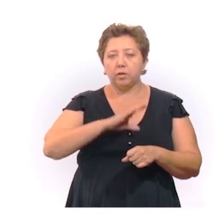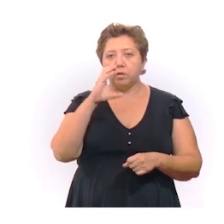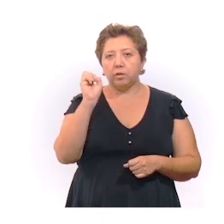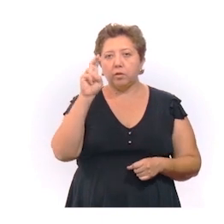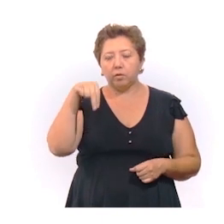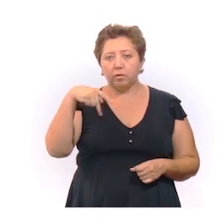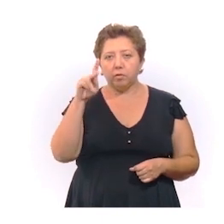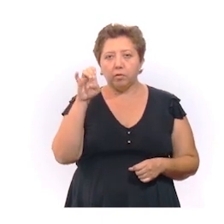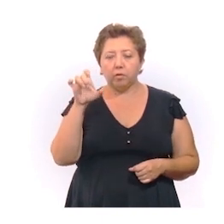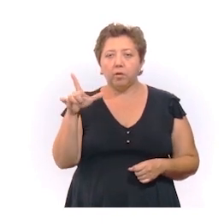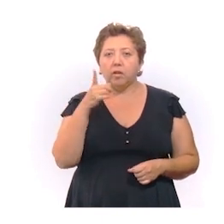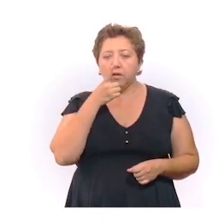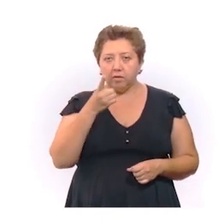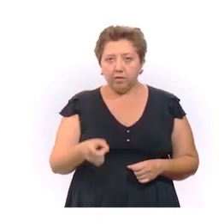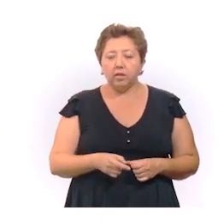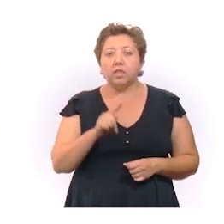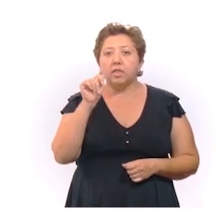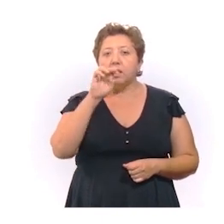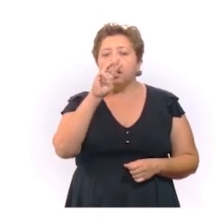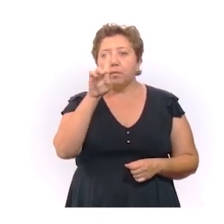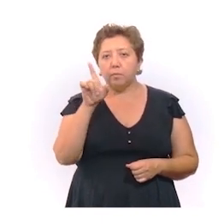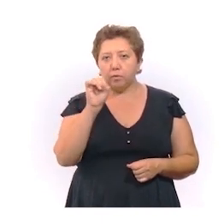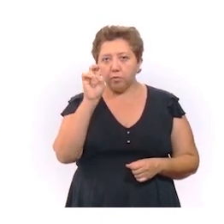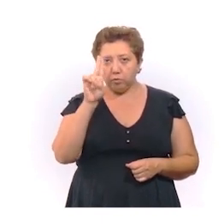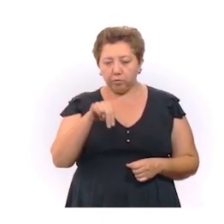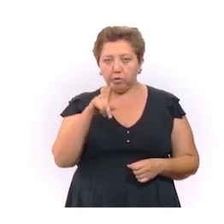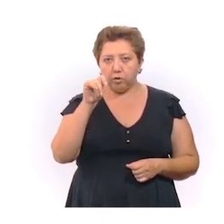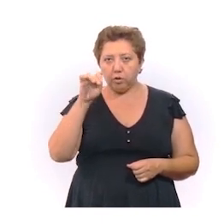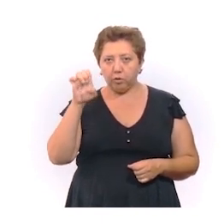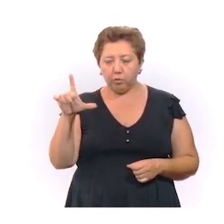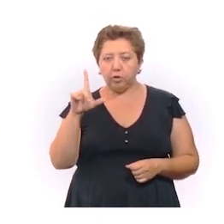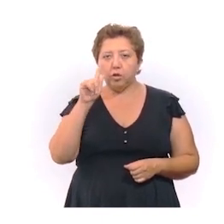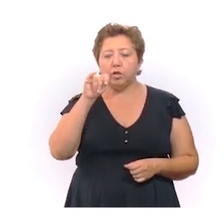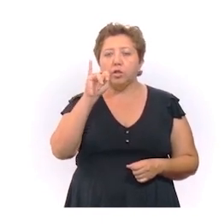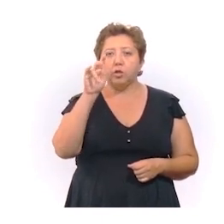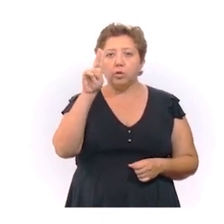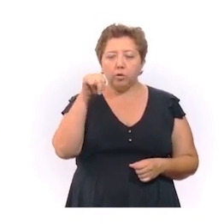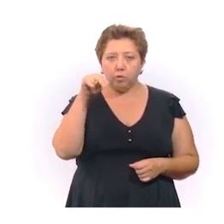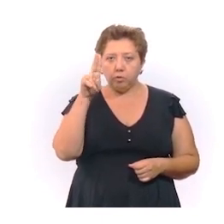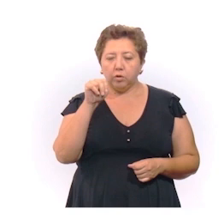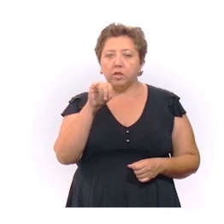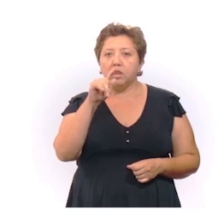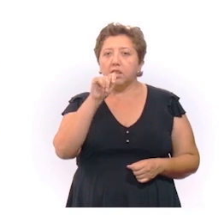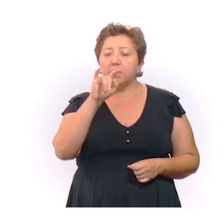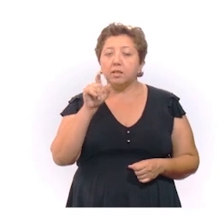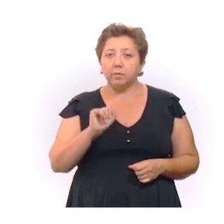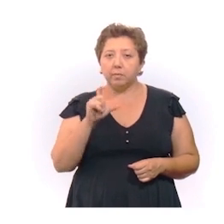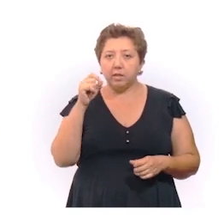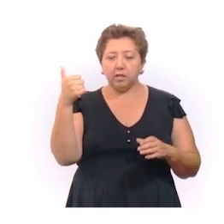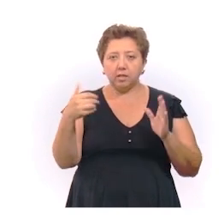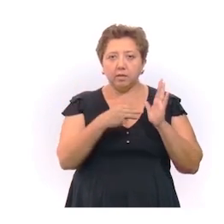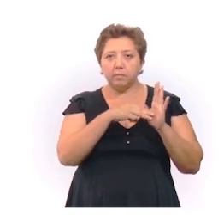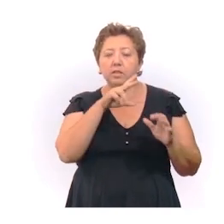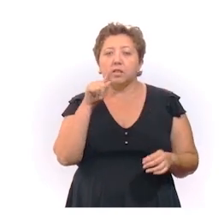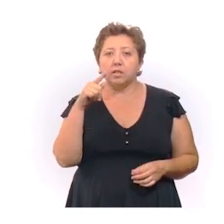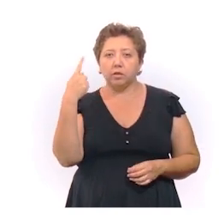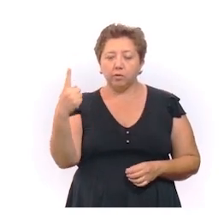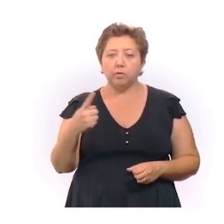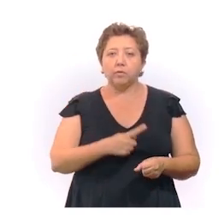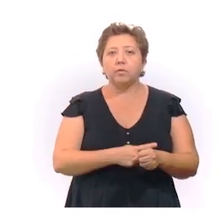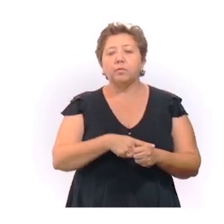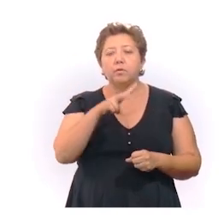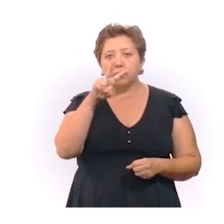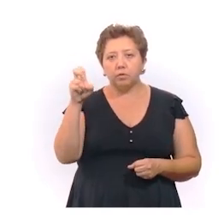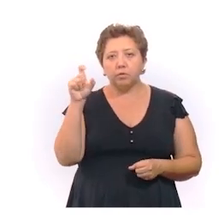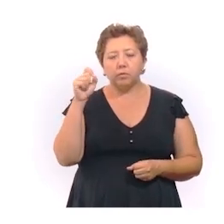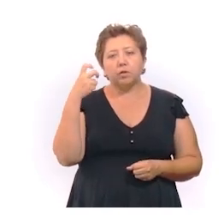Concal, Motul, Telchac, Pueblo, Temozón, Ticul, Tinum, Ticimin. De los 26,071 casos positivos,